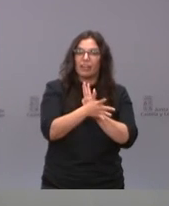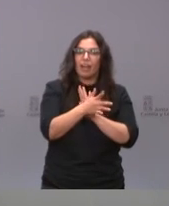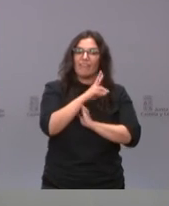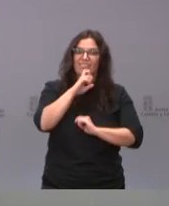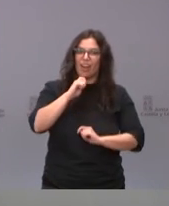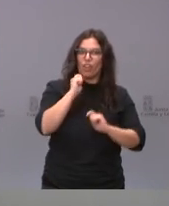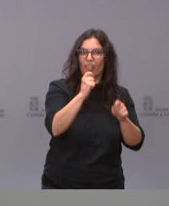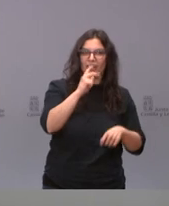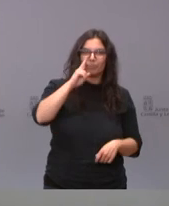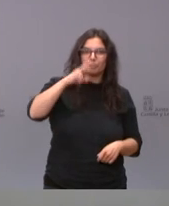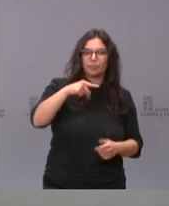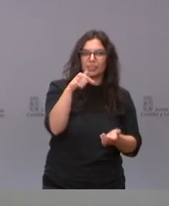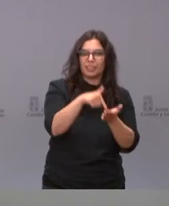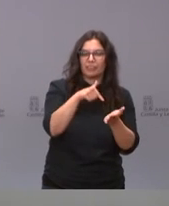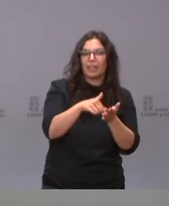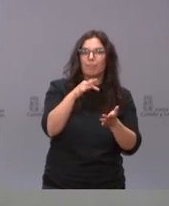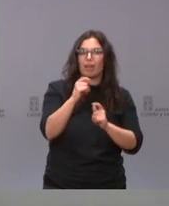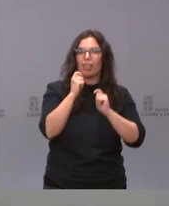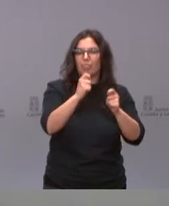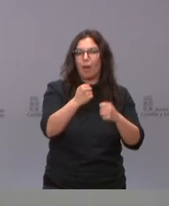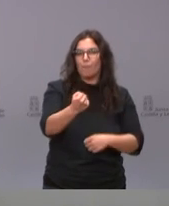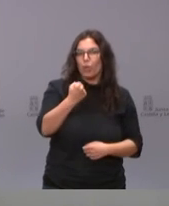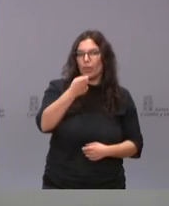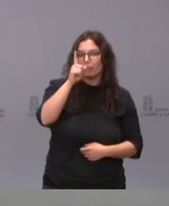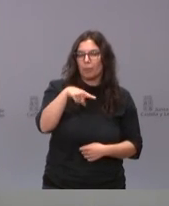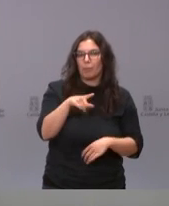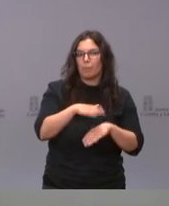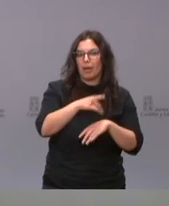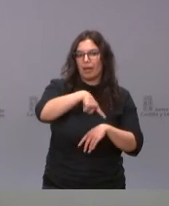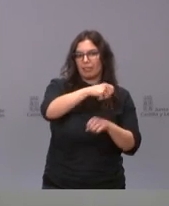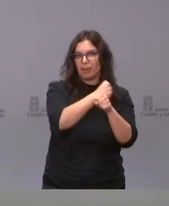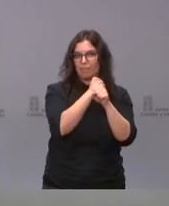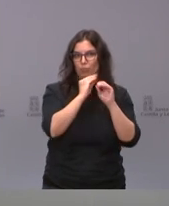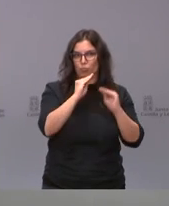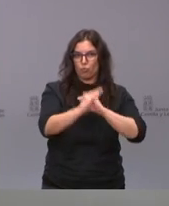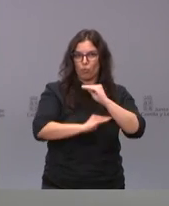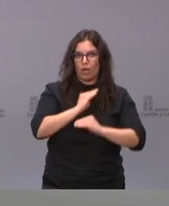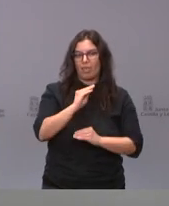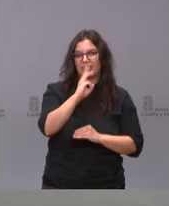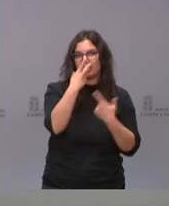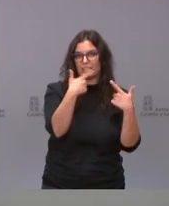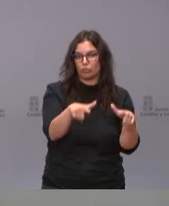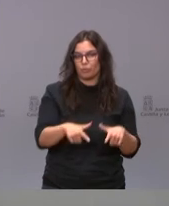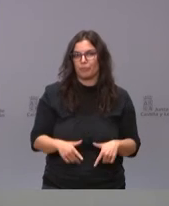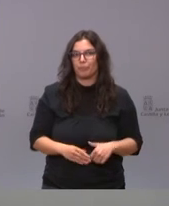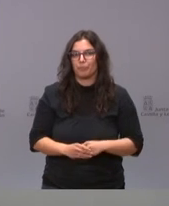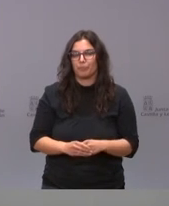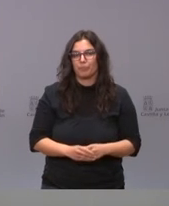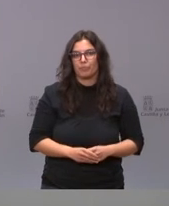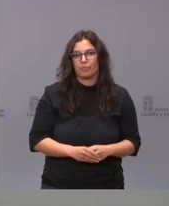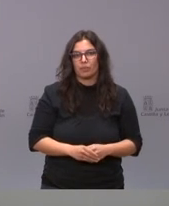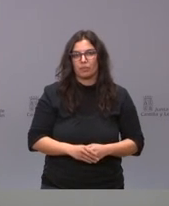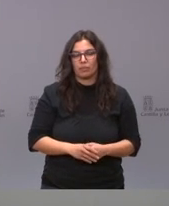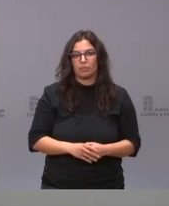reivindicar y empoderar en cierta manera la labor que está desarrollando ese tercer sector sobre todo